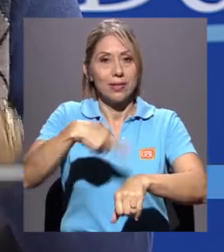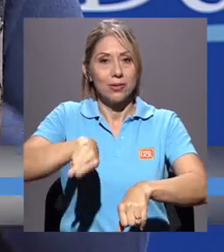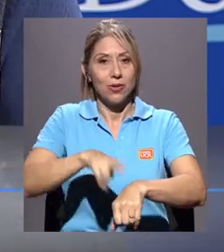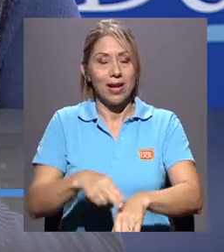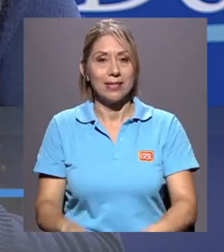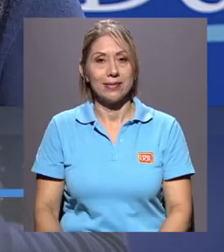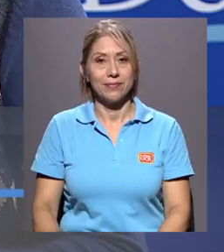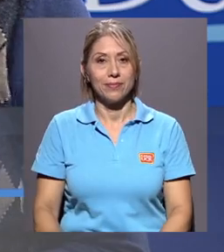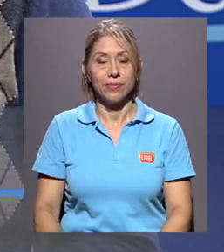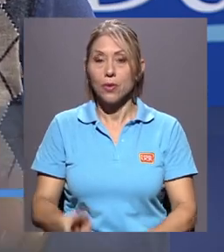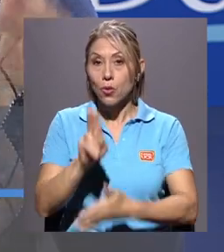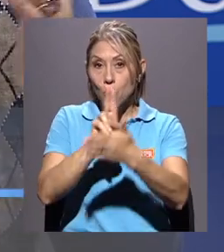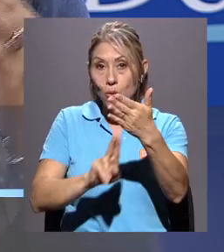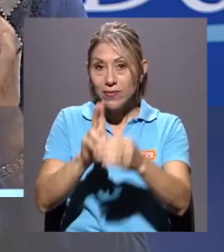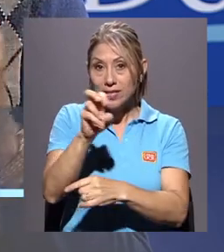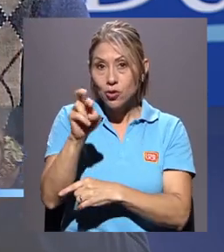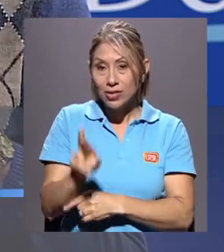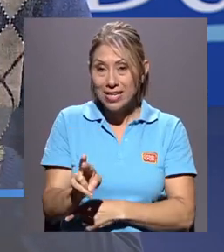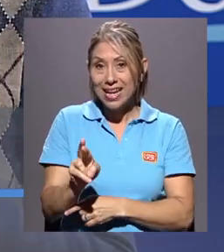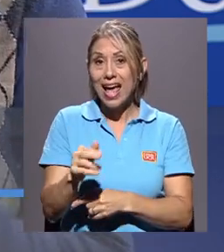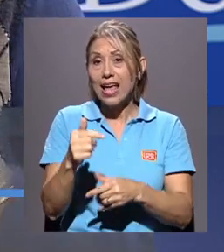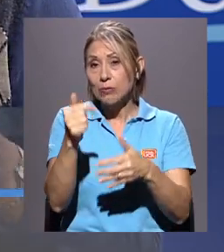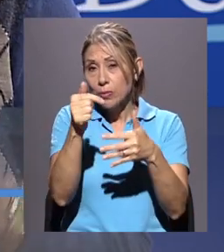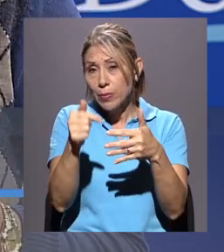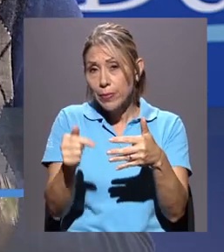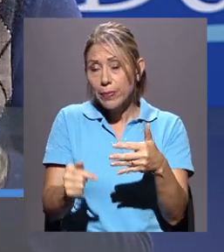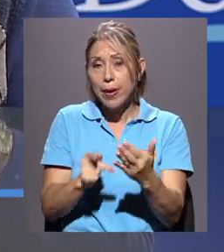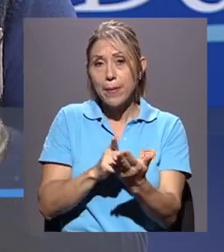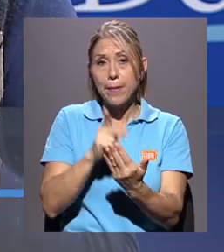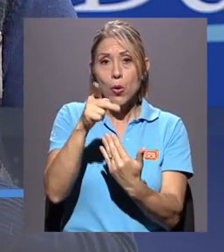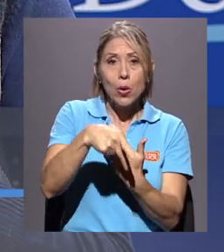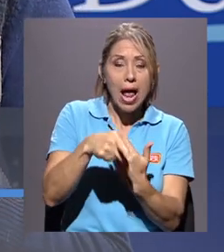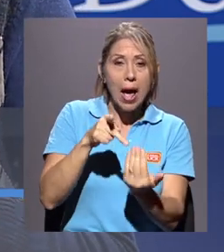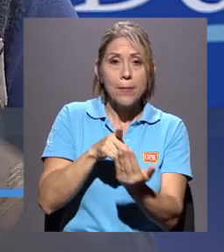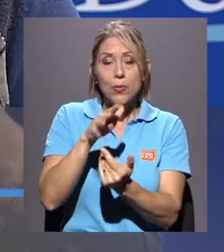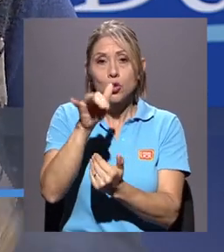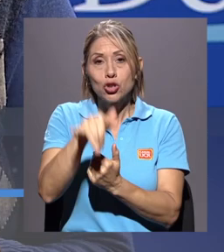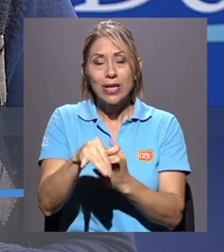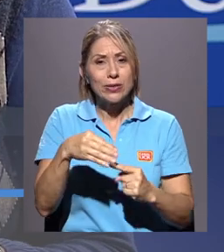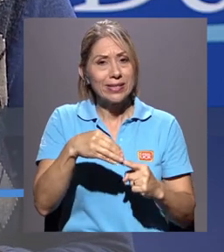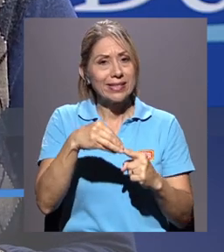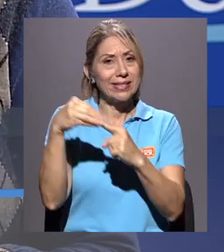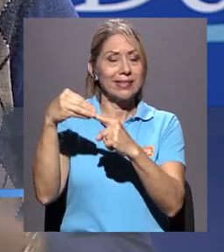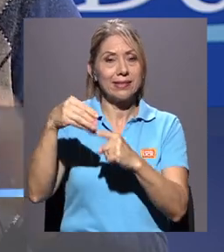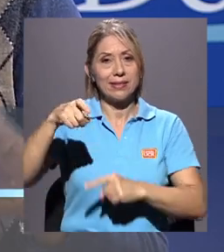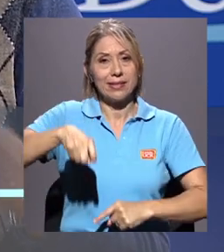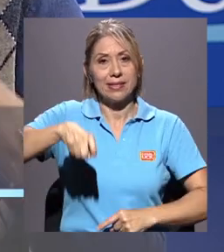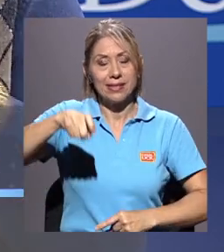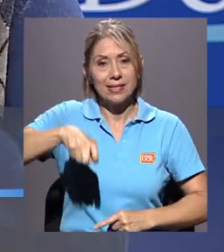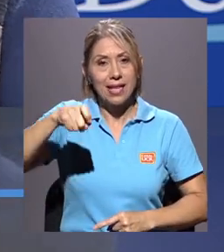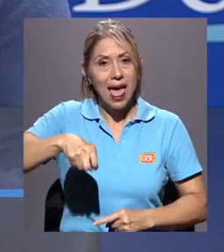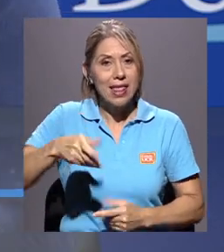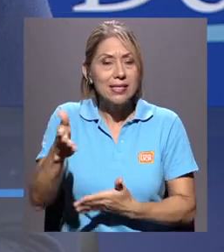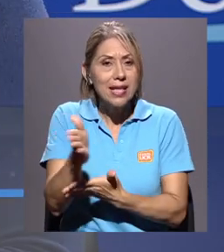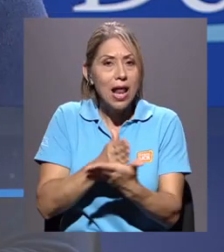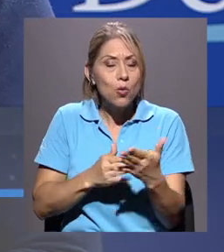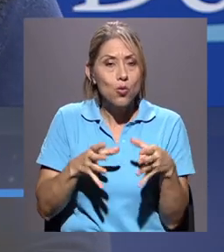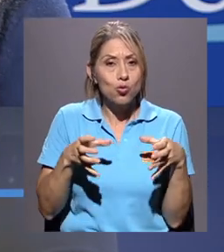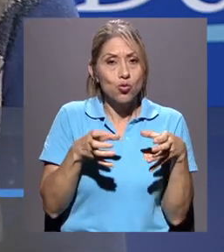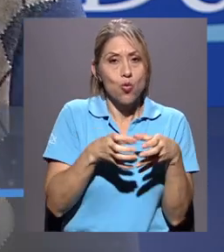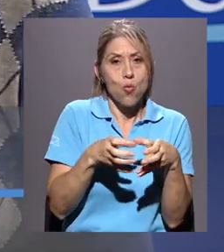La Universidad de Costa Rica tiene una serie de programas, de proyectos que se especializan en las necesidades de ciertos grupos